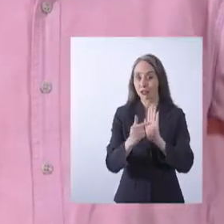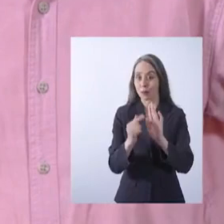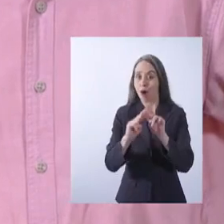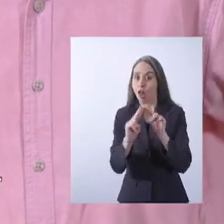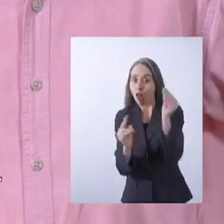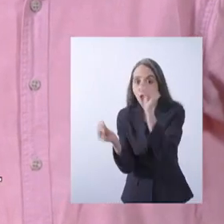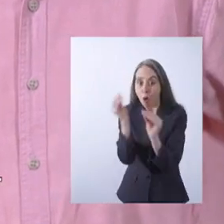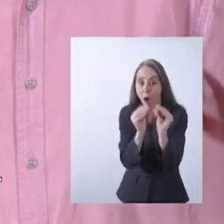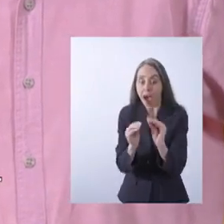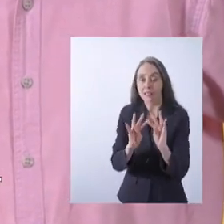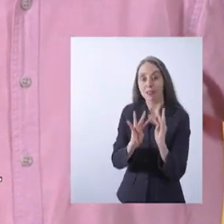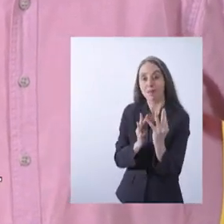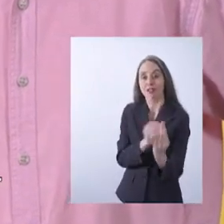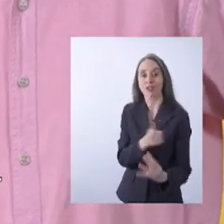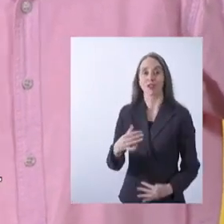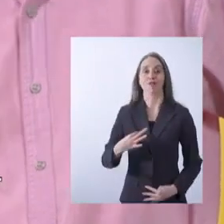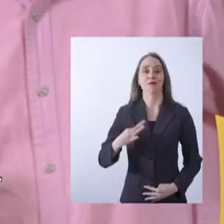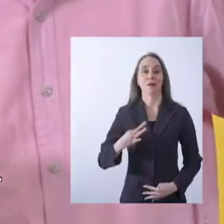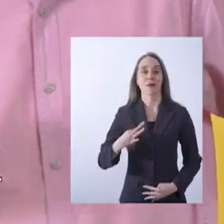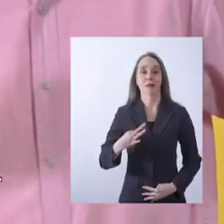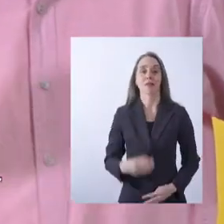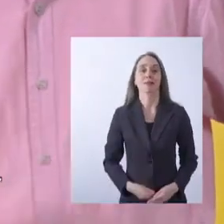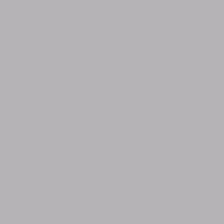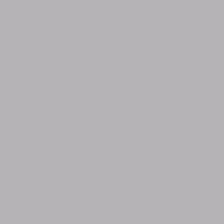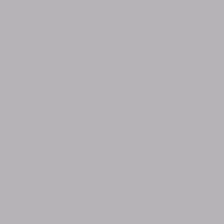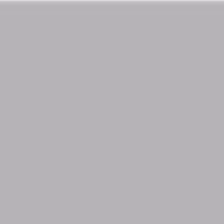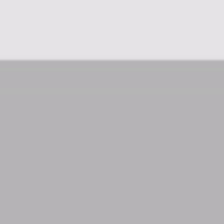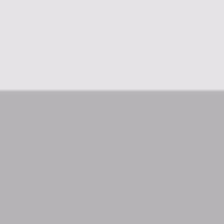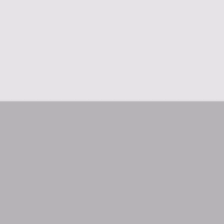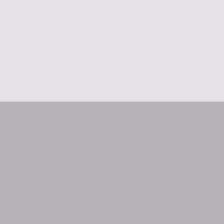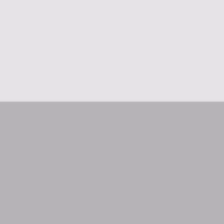nueva constitución hecha por una convención constitucional.